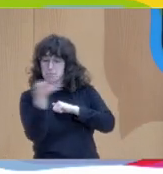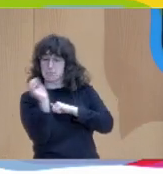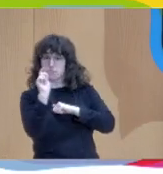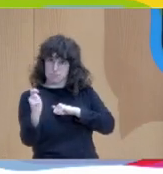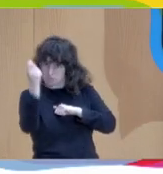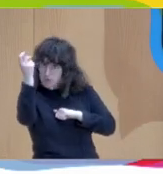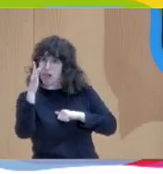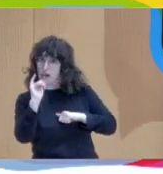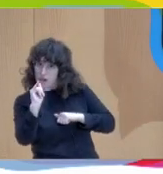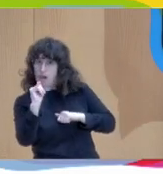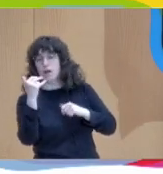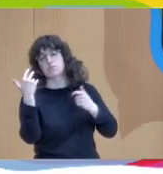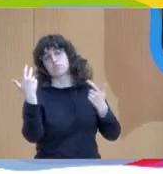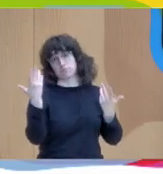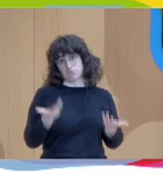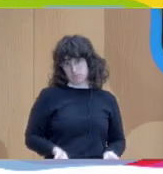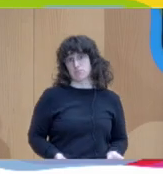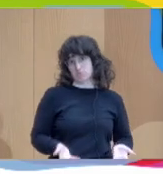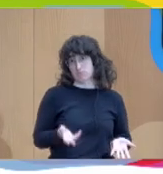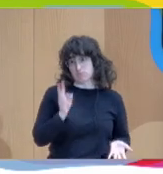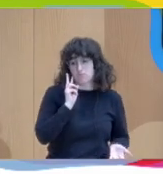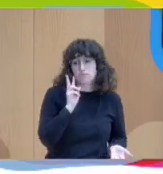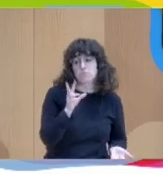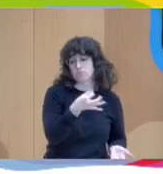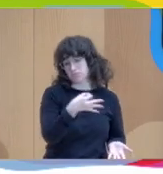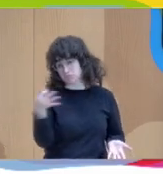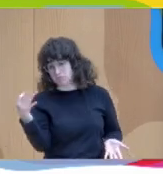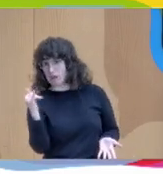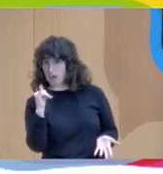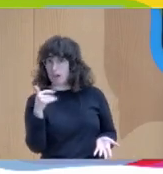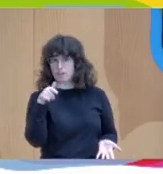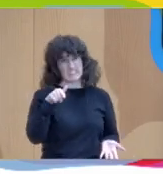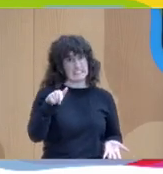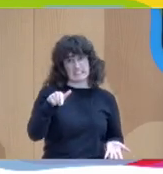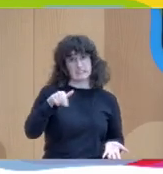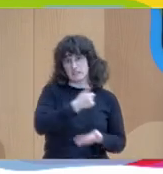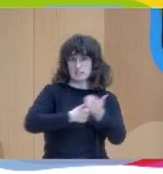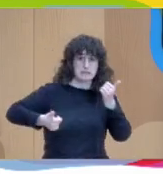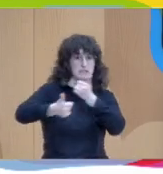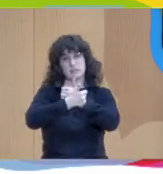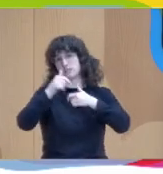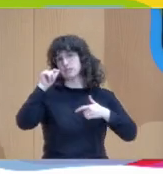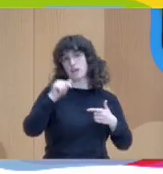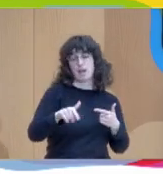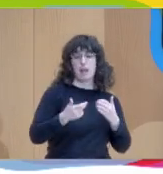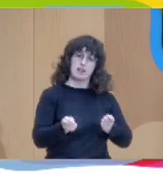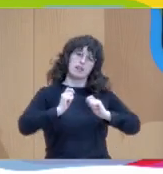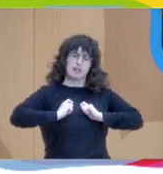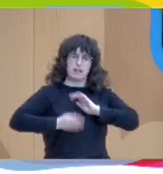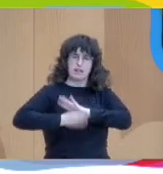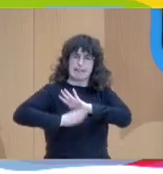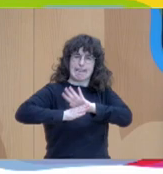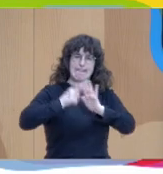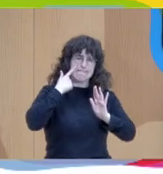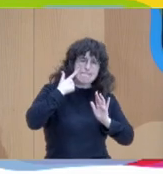porque he experimentado que es eficaz y entonces eso es lo que me mantiene pues atento a cualquier